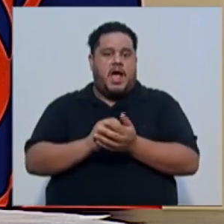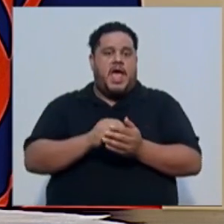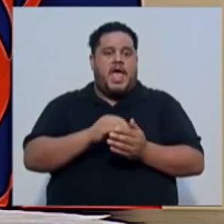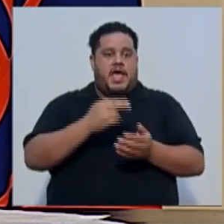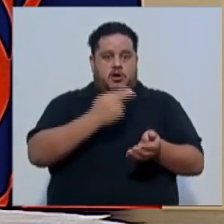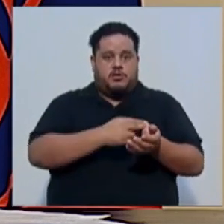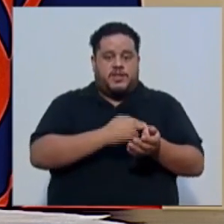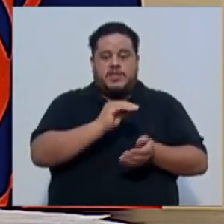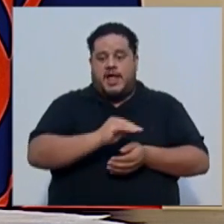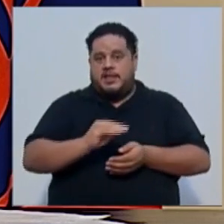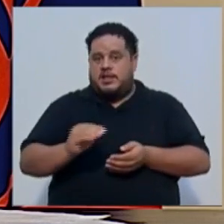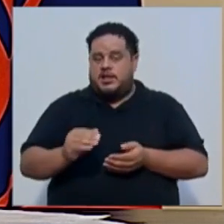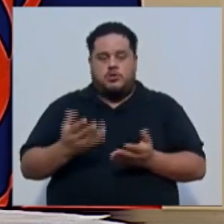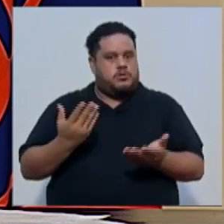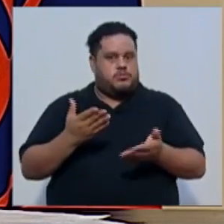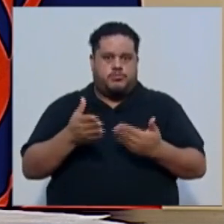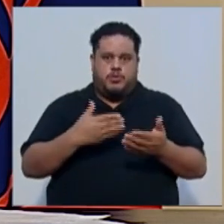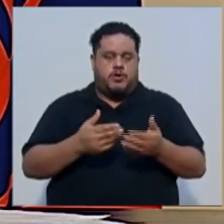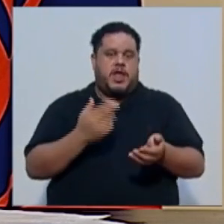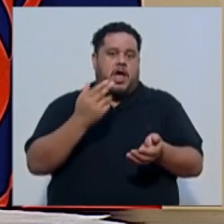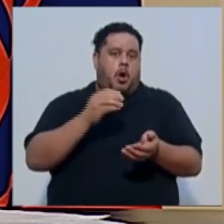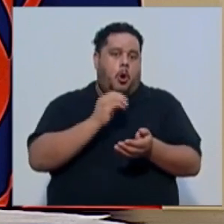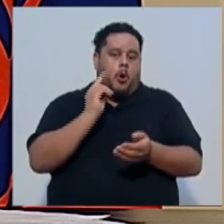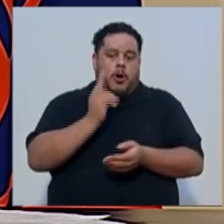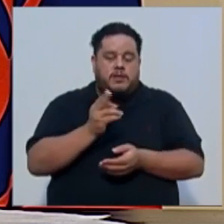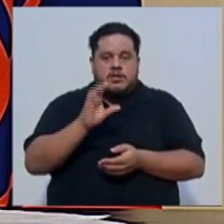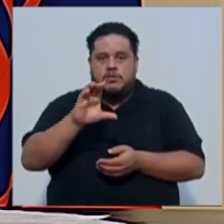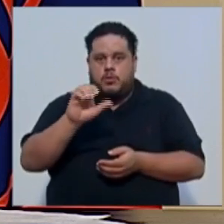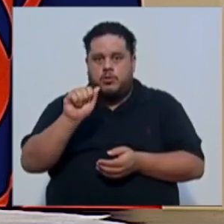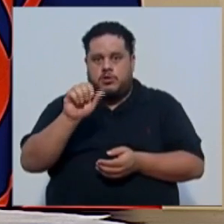Niños, el hospital que se haya o el mismo CEACO.